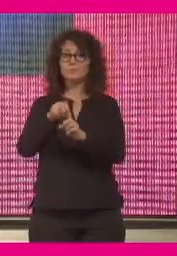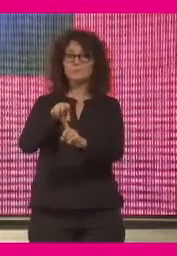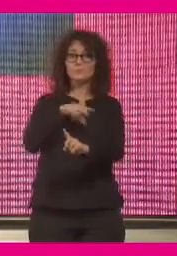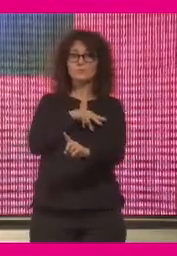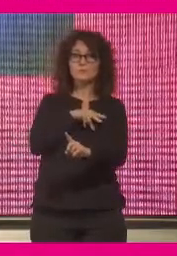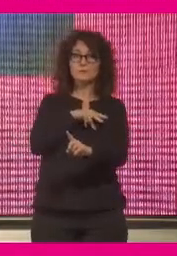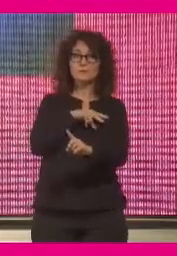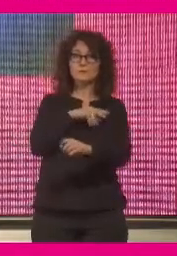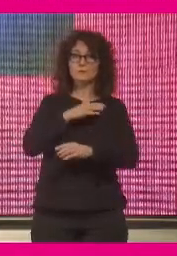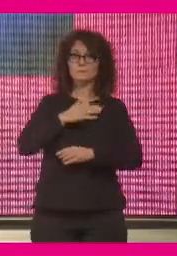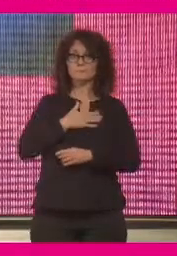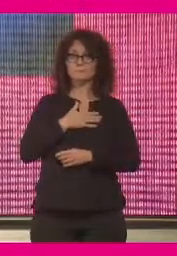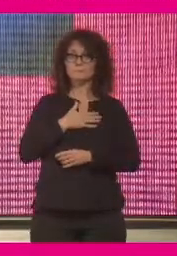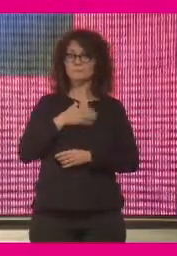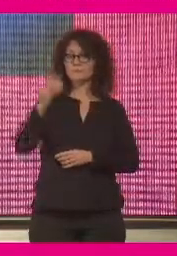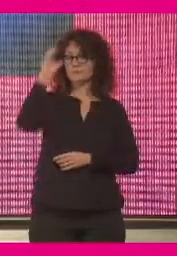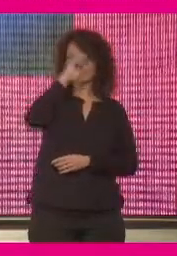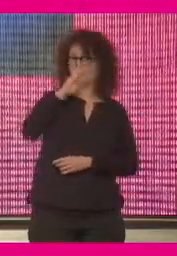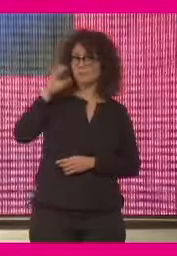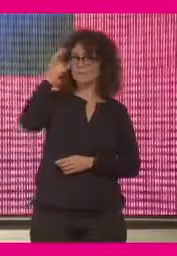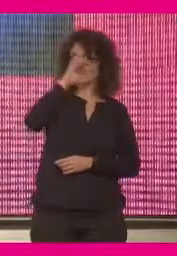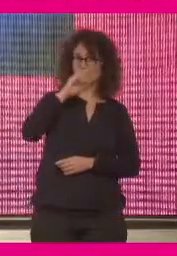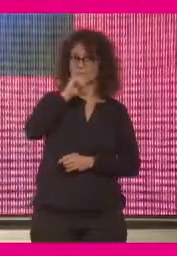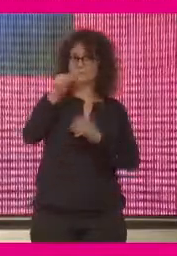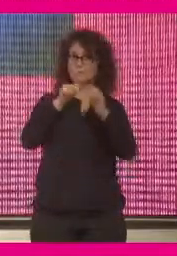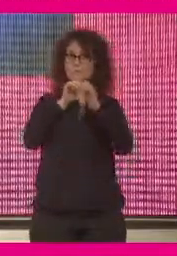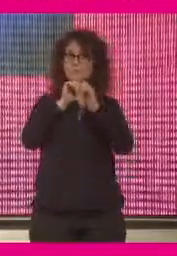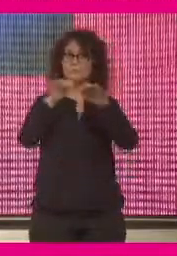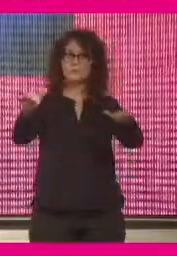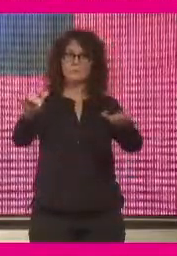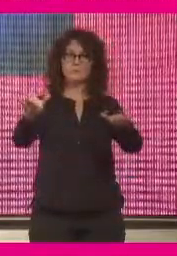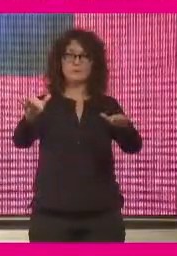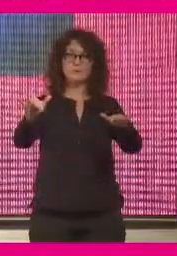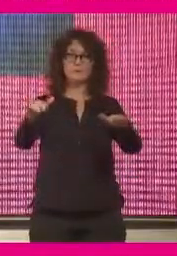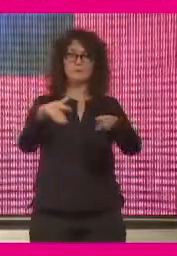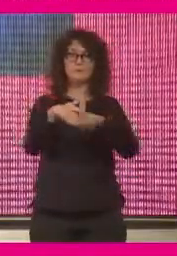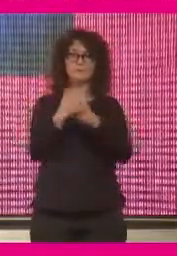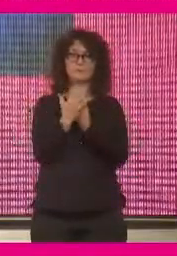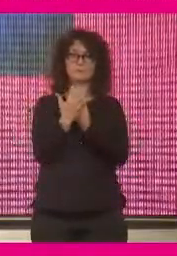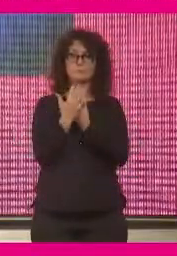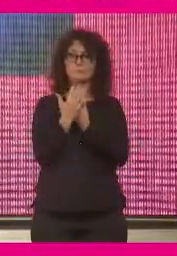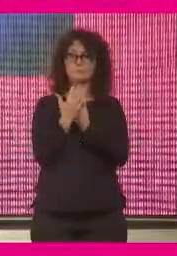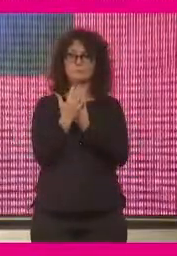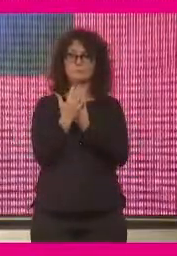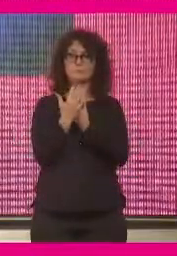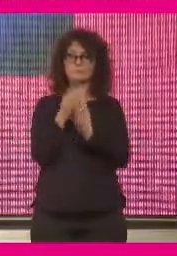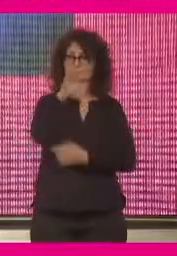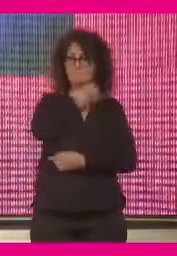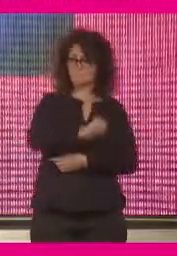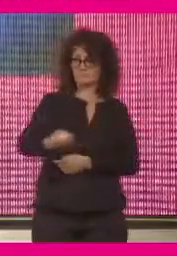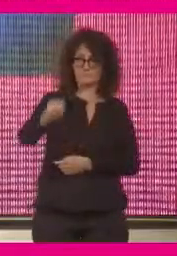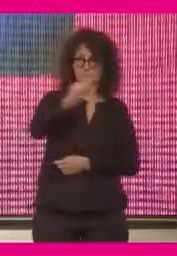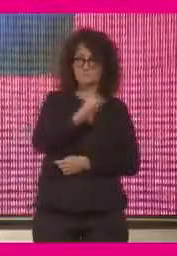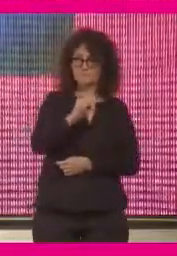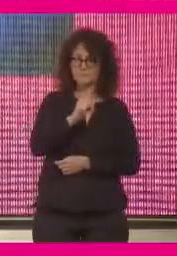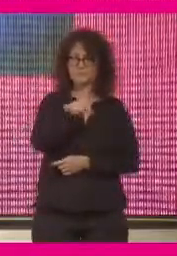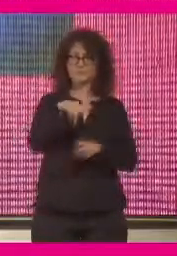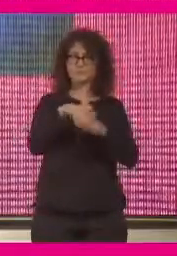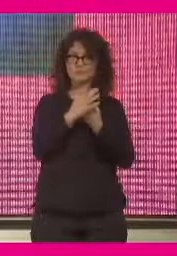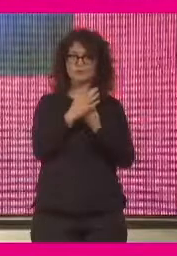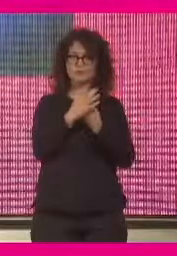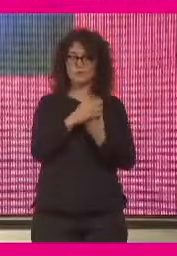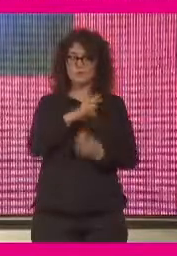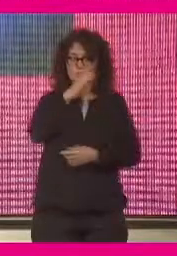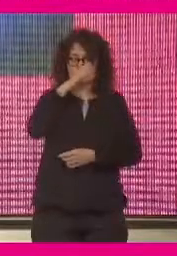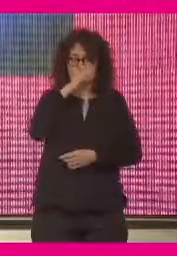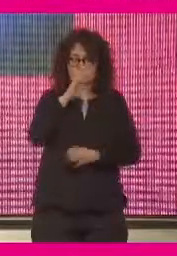punto de vista de un científico, la pandemia es un fenómeno fascinante, un fenómeno terrible como para